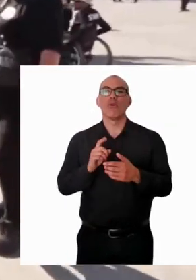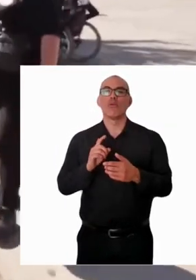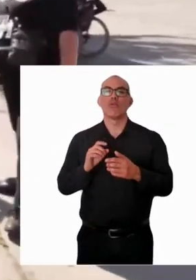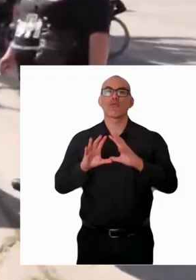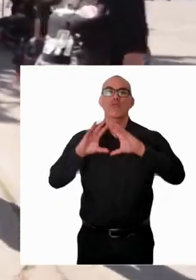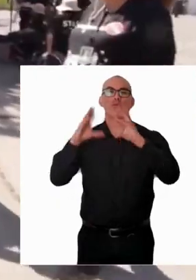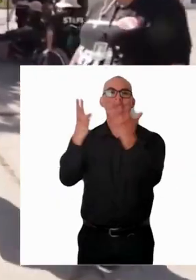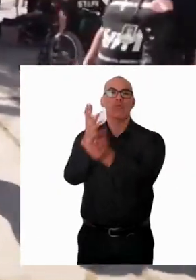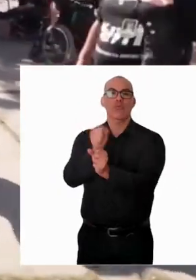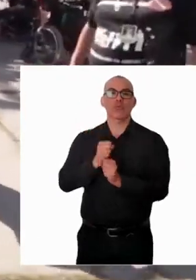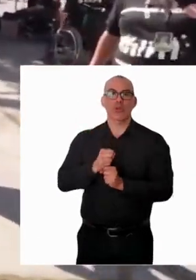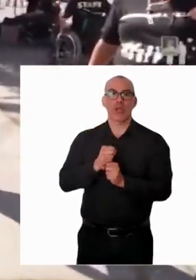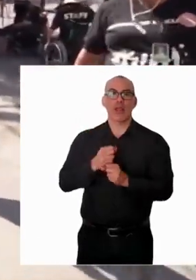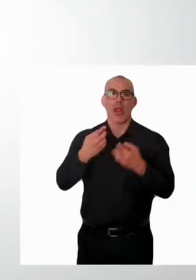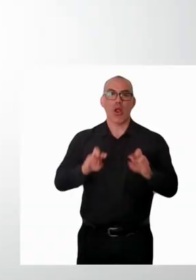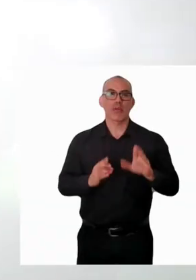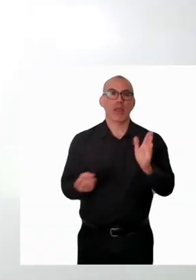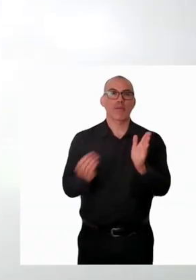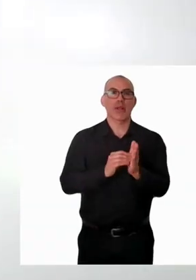oportunidades.